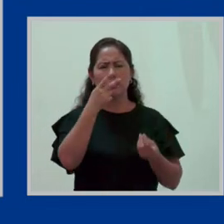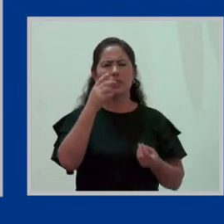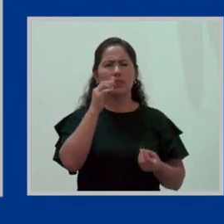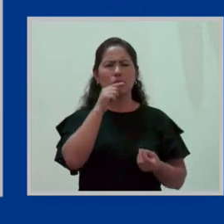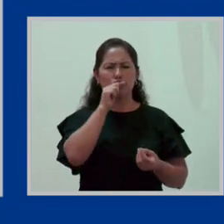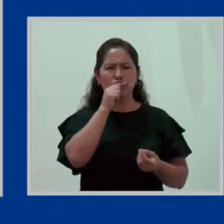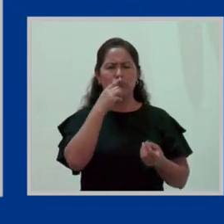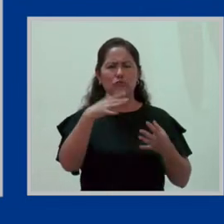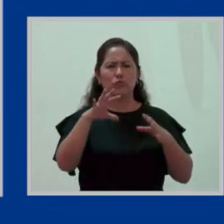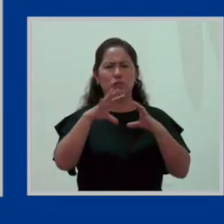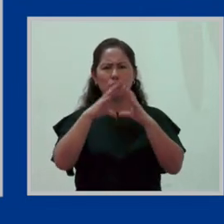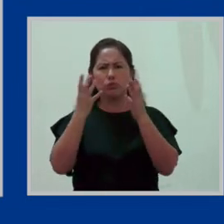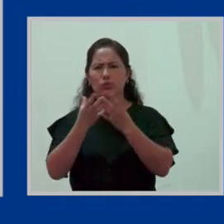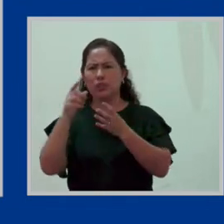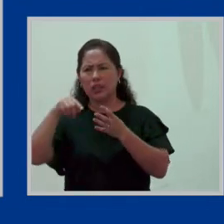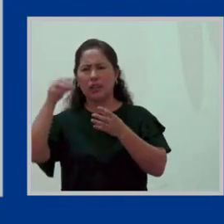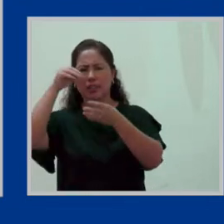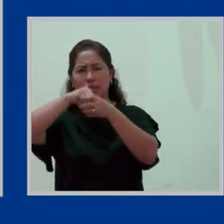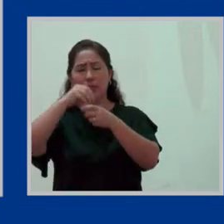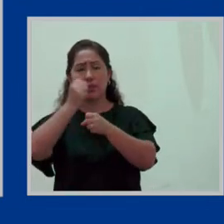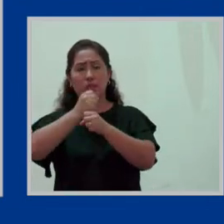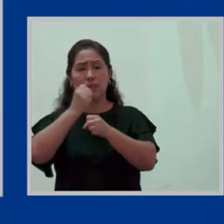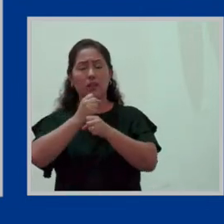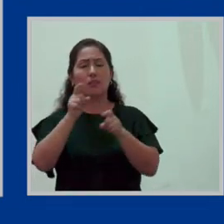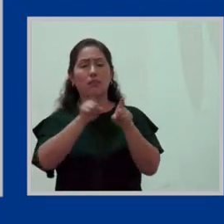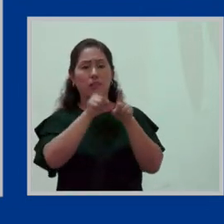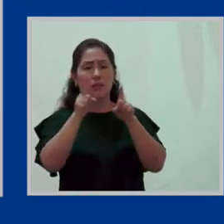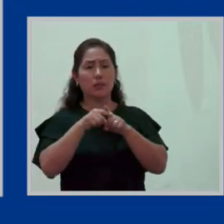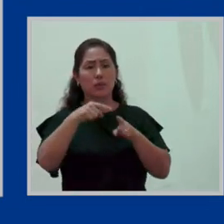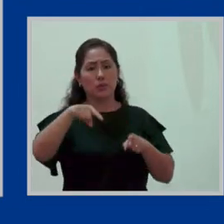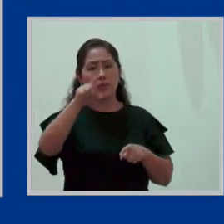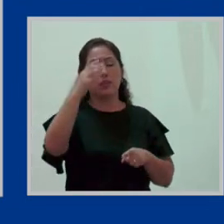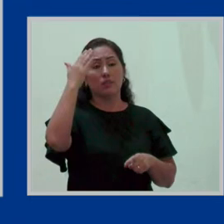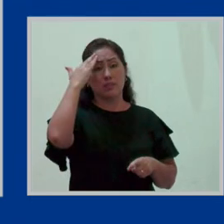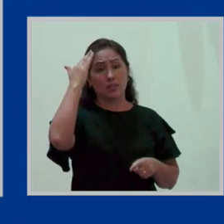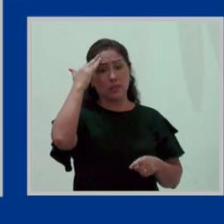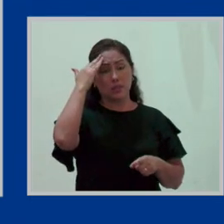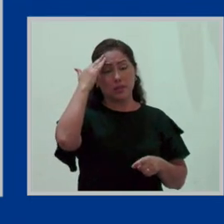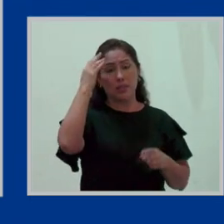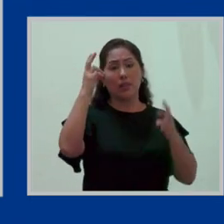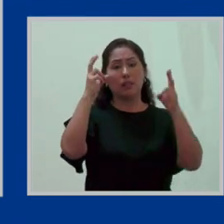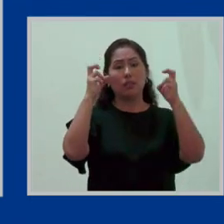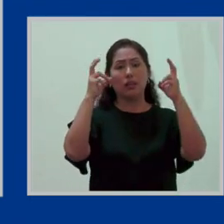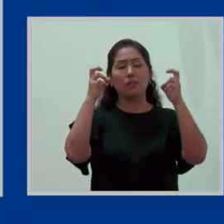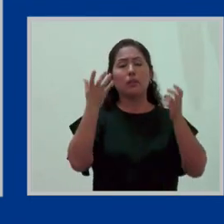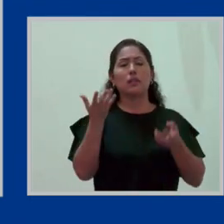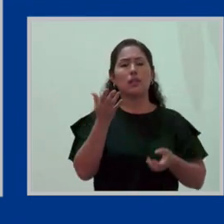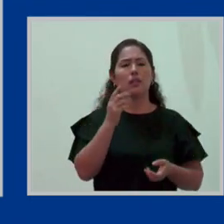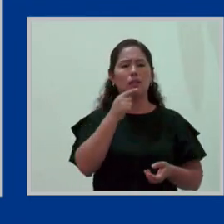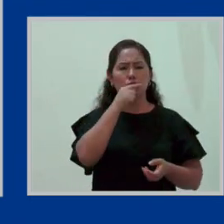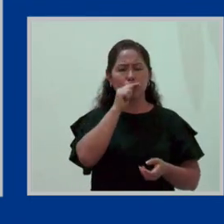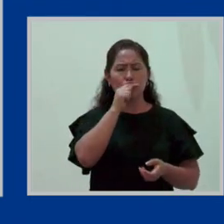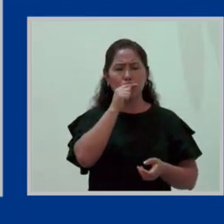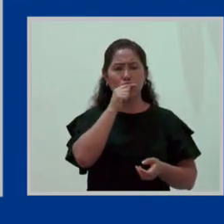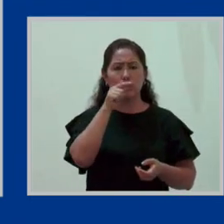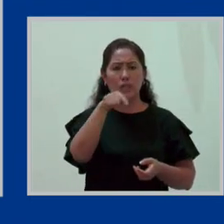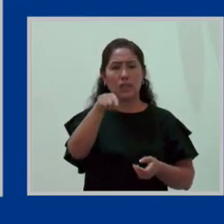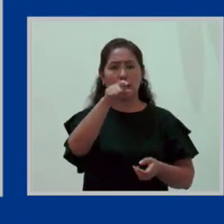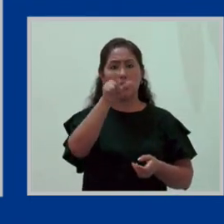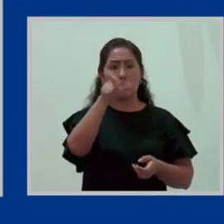en el mundo de trabajo, hay que también tomar en cuenta los temas que las mujeres en particular